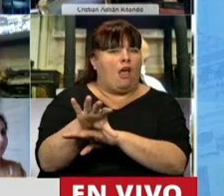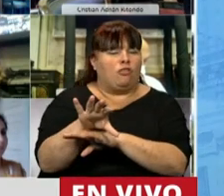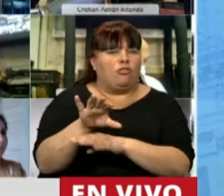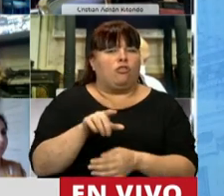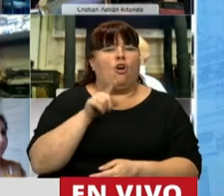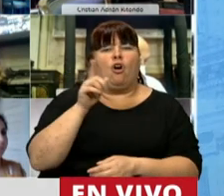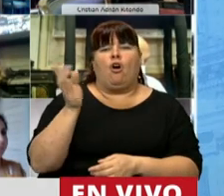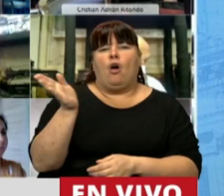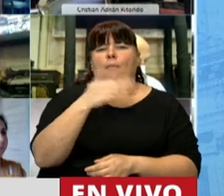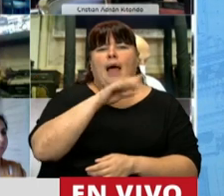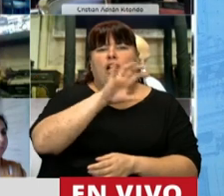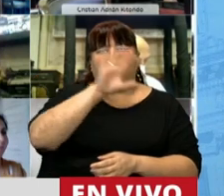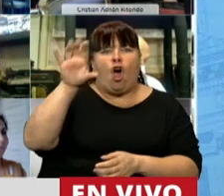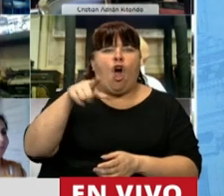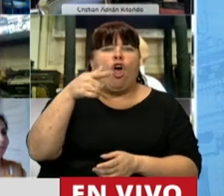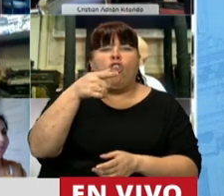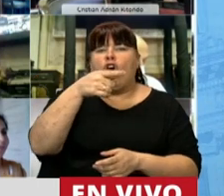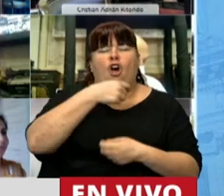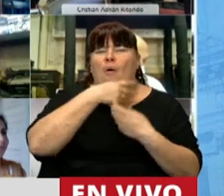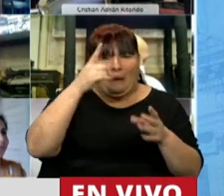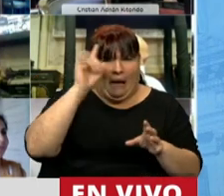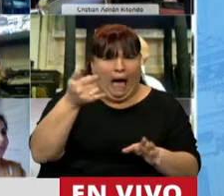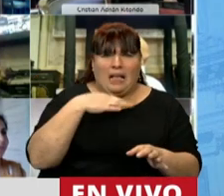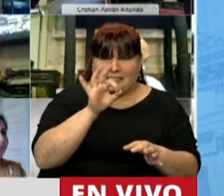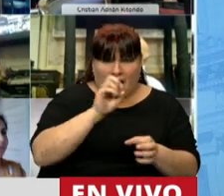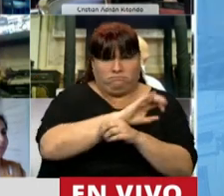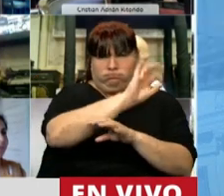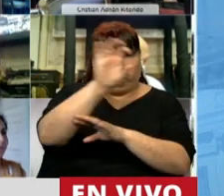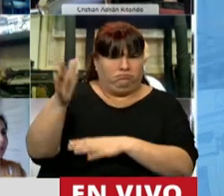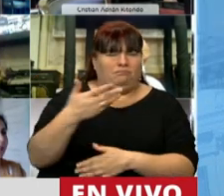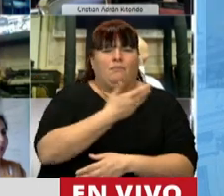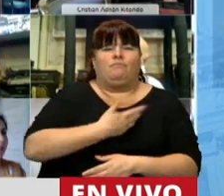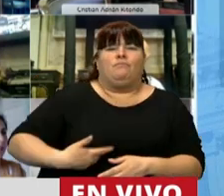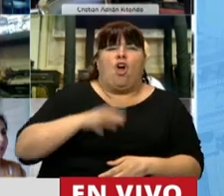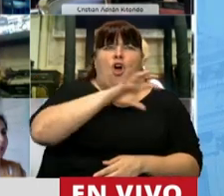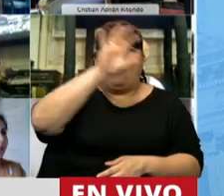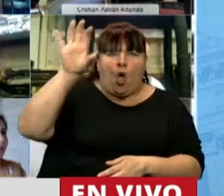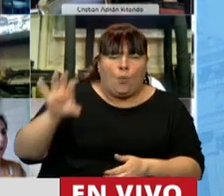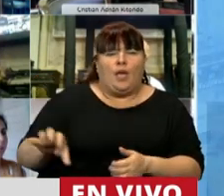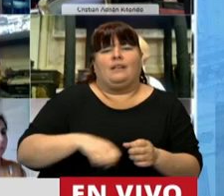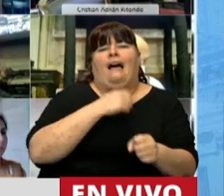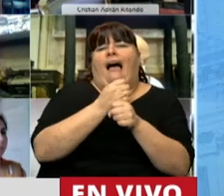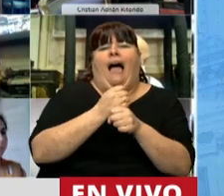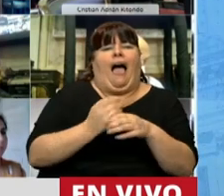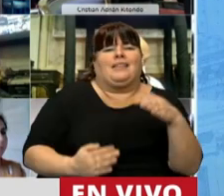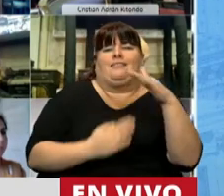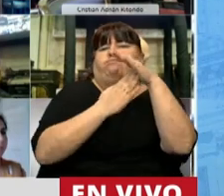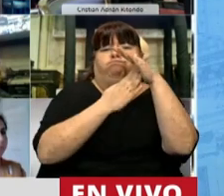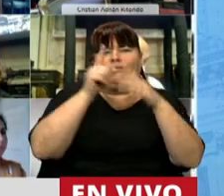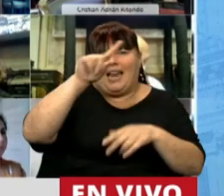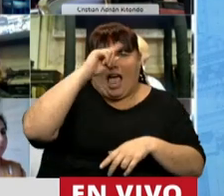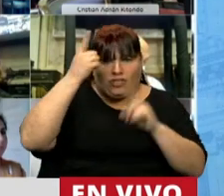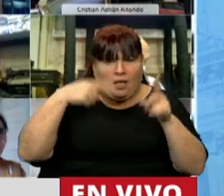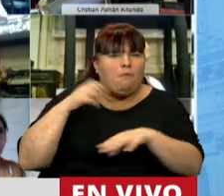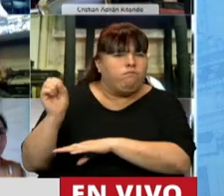a todos los lugares donde a usted se le ocurra, desde las autoridades provinciales hasta las máximas autoridades